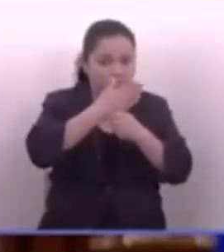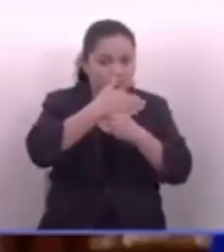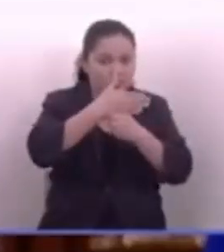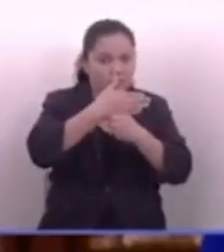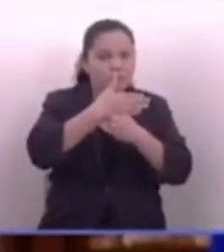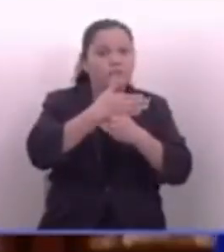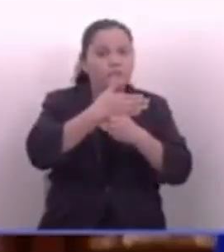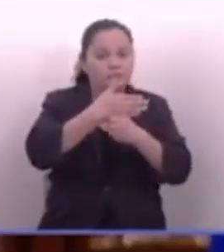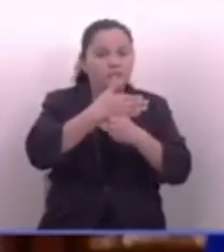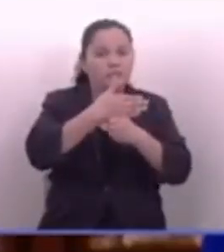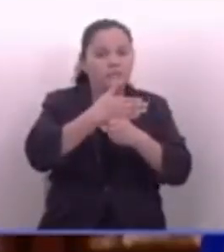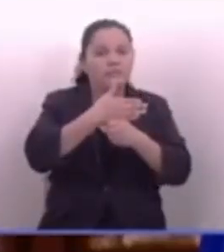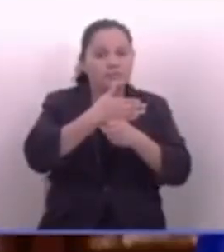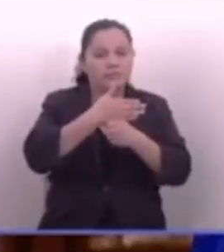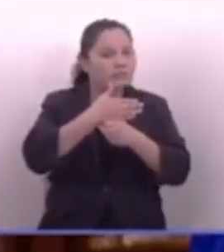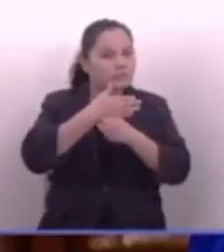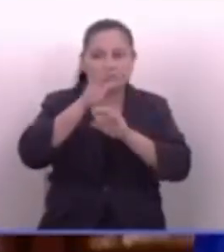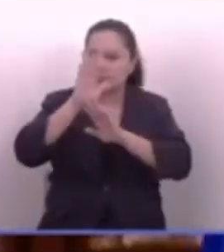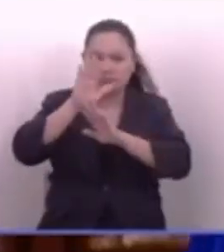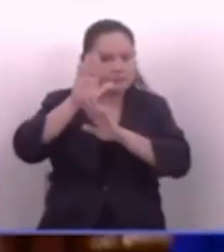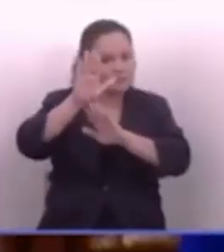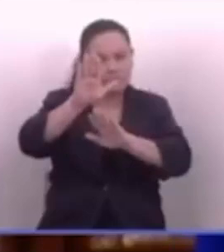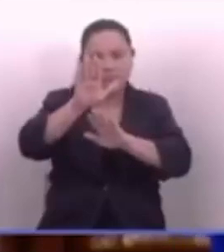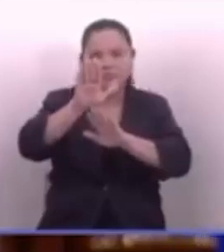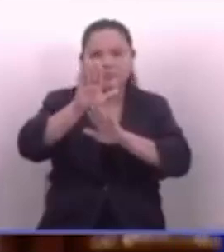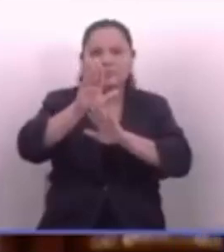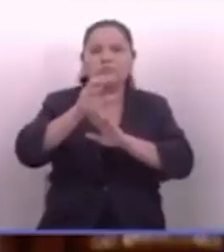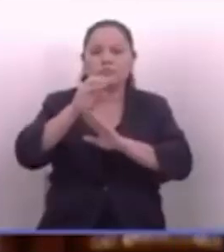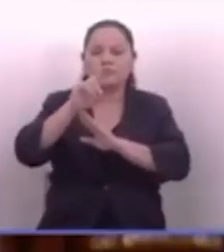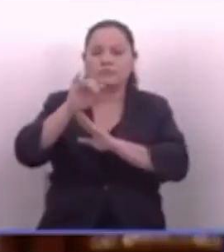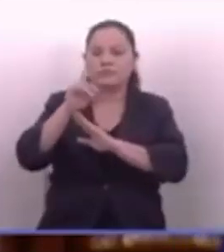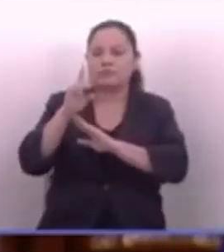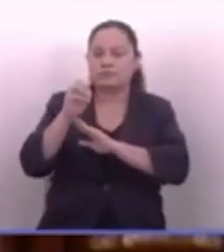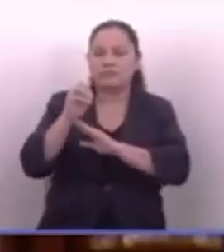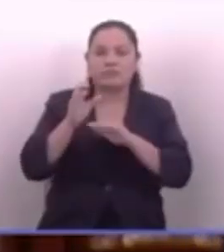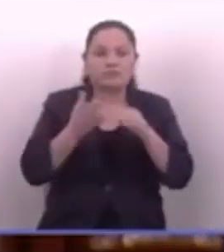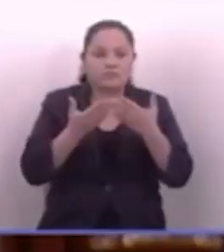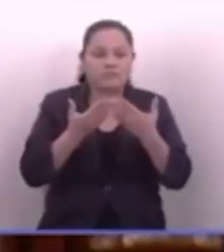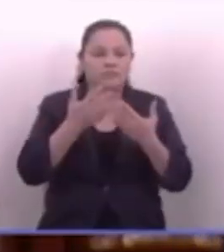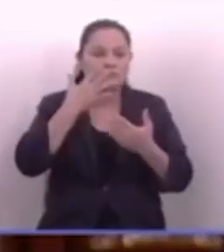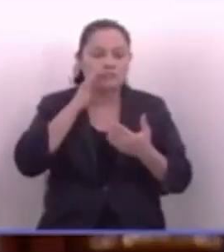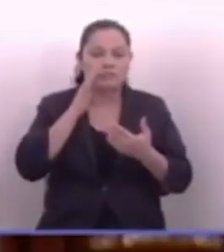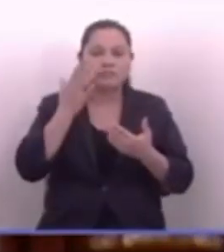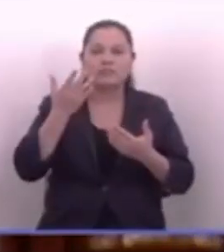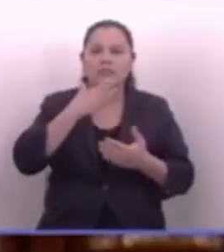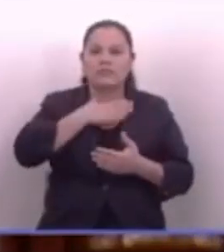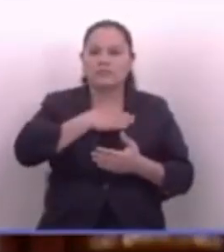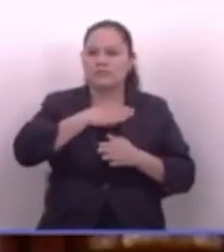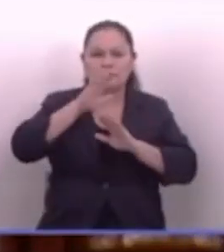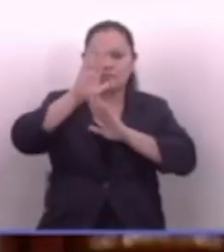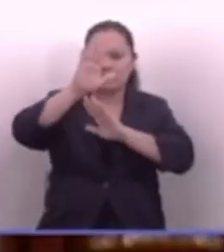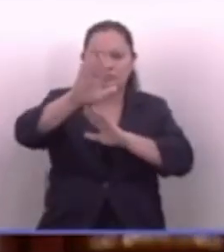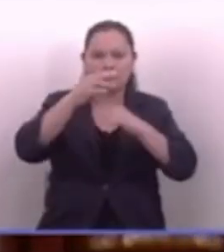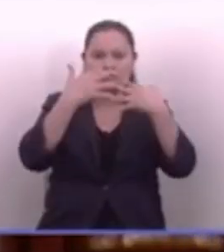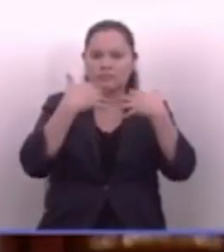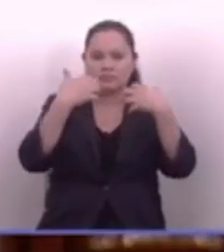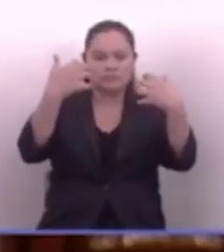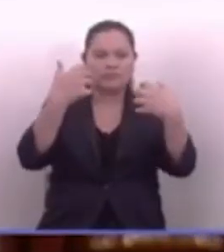esas son otras cosas que es una gran falta de respeto. A Claudia Ortiz, ¿cuántas veces se le ha faltado el respeto en este pleno?